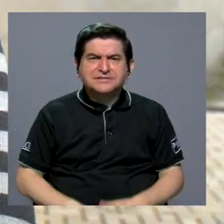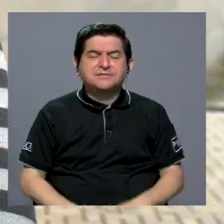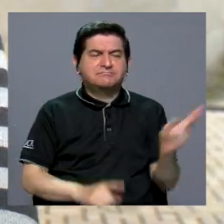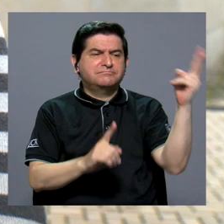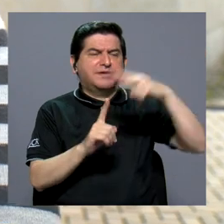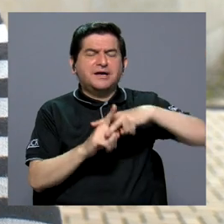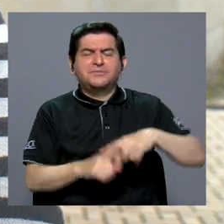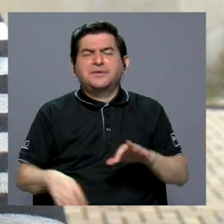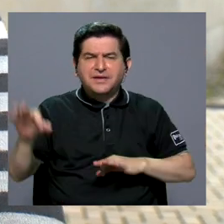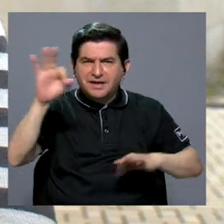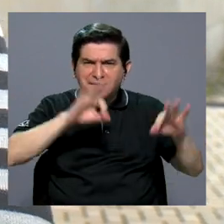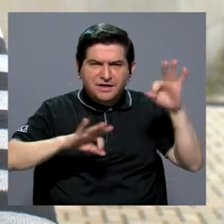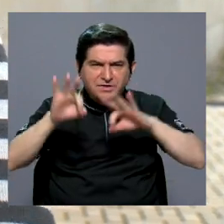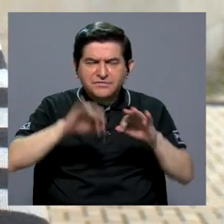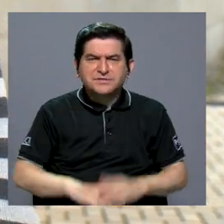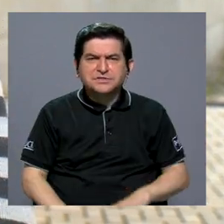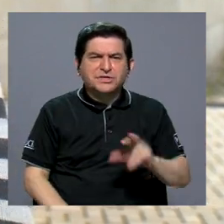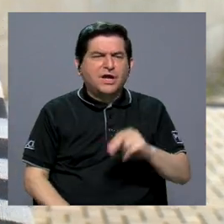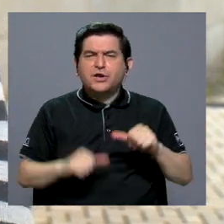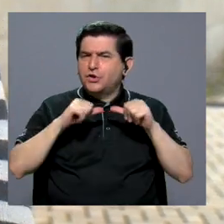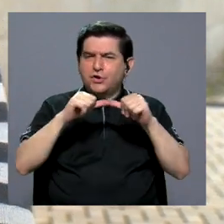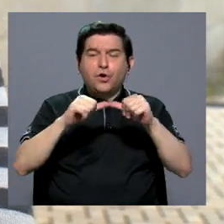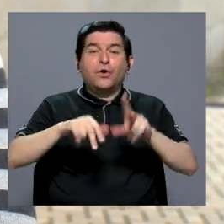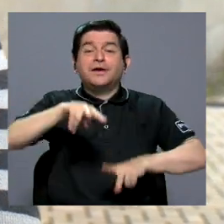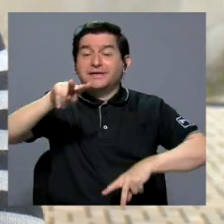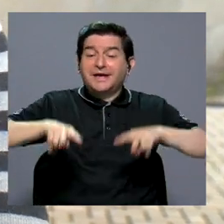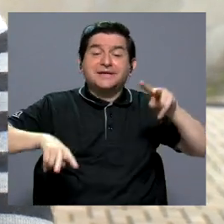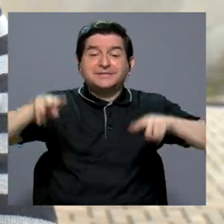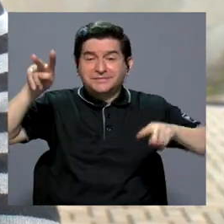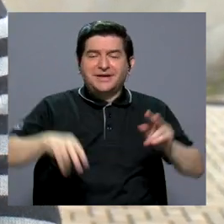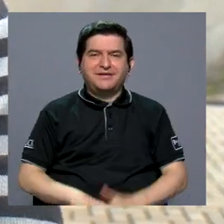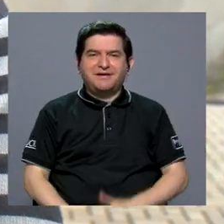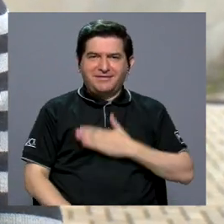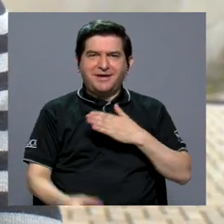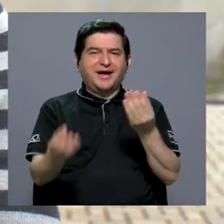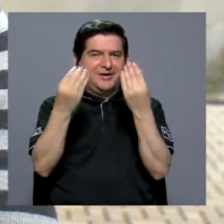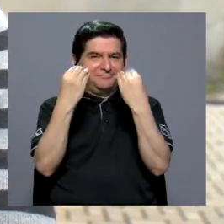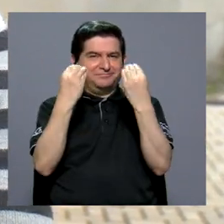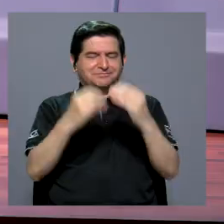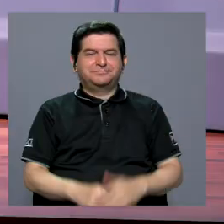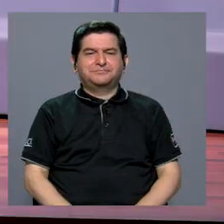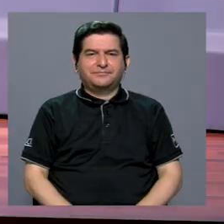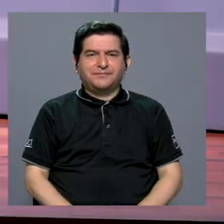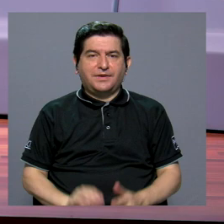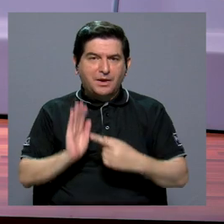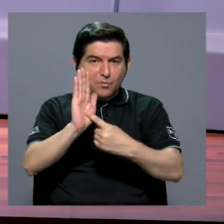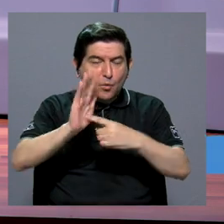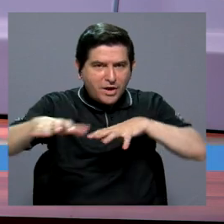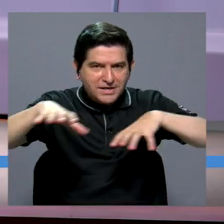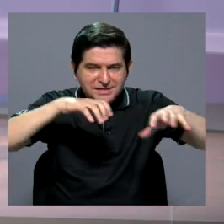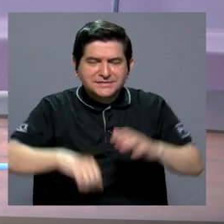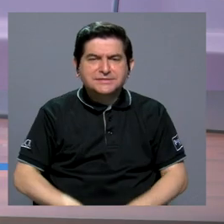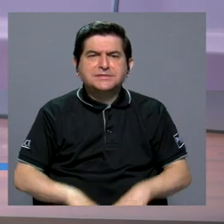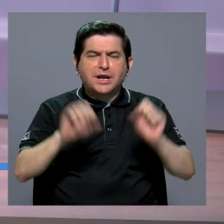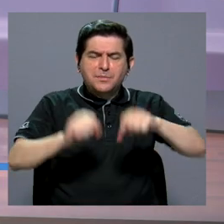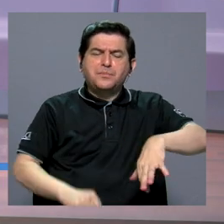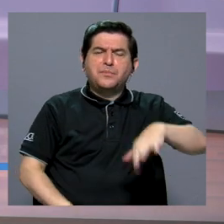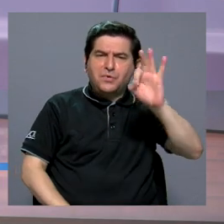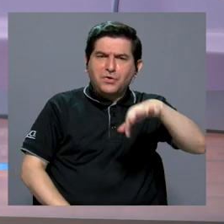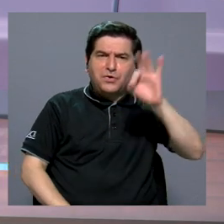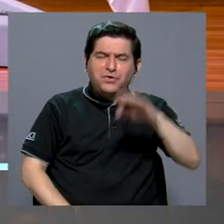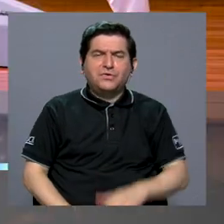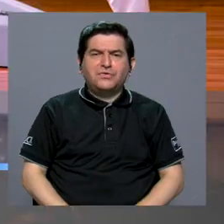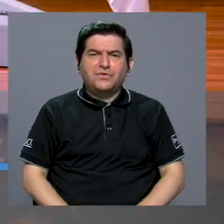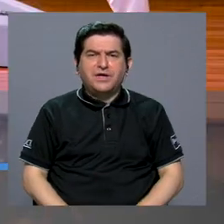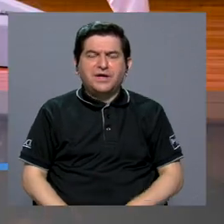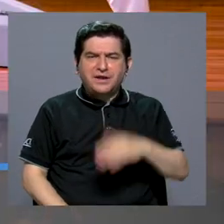aplicado a la física, no es una constante, sino una variable. Eso fue lo que me enseñó más que todo. La transmisión de la actividad se encuentra